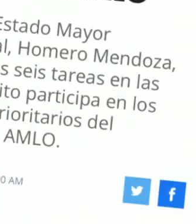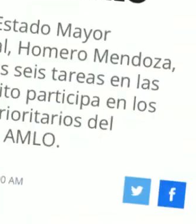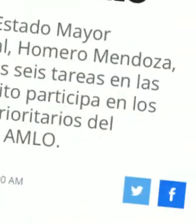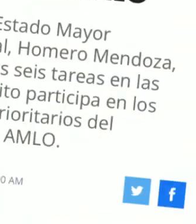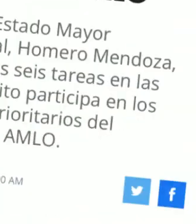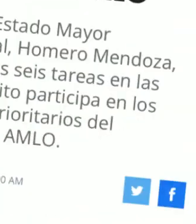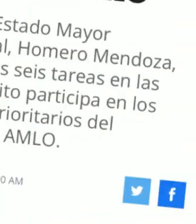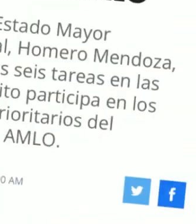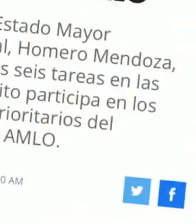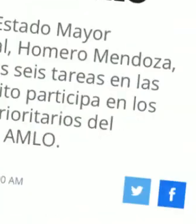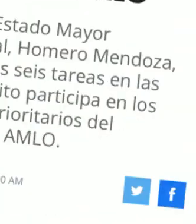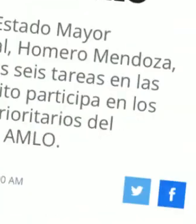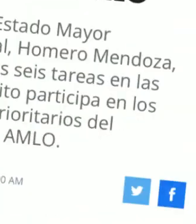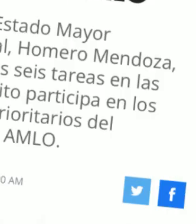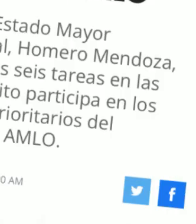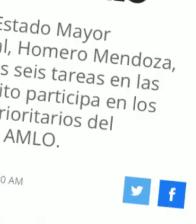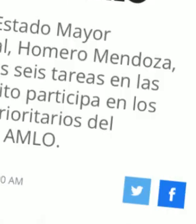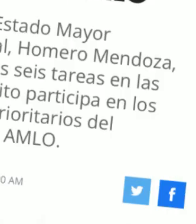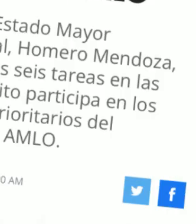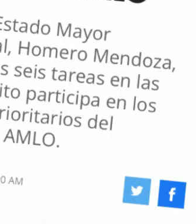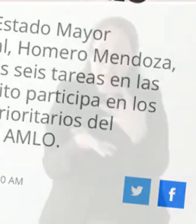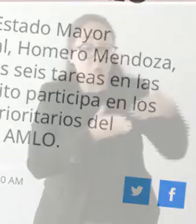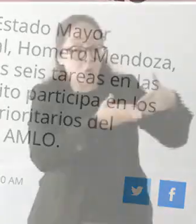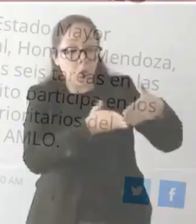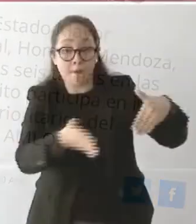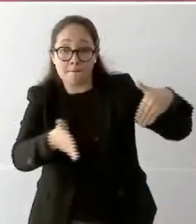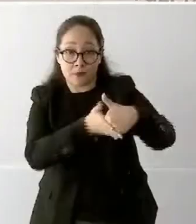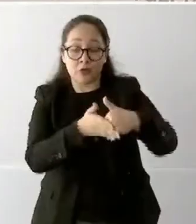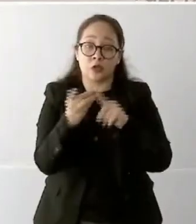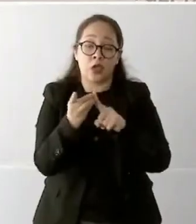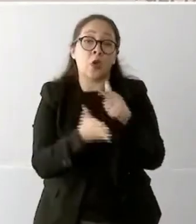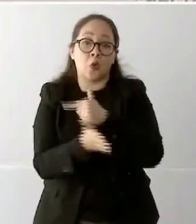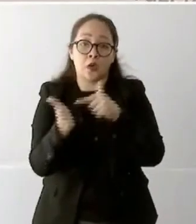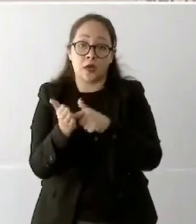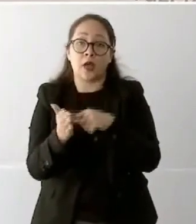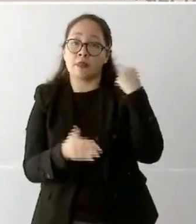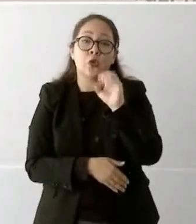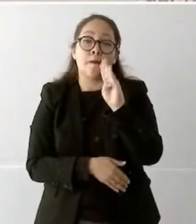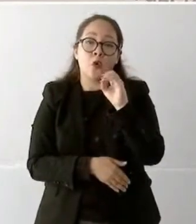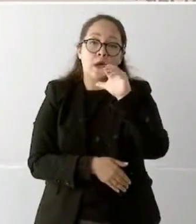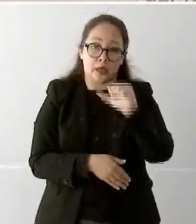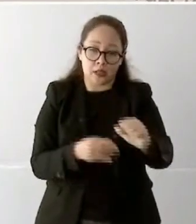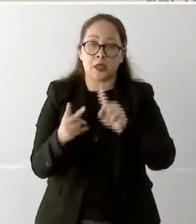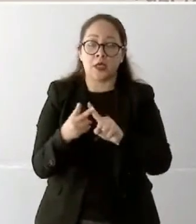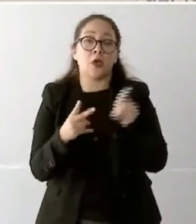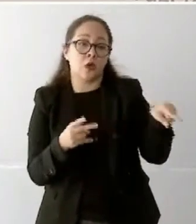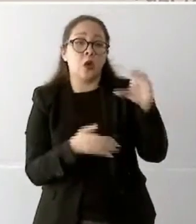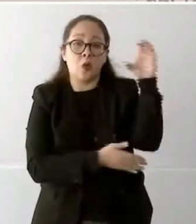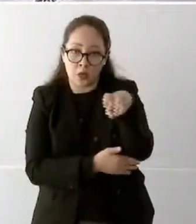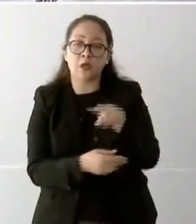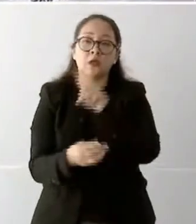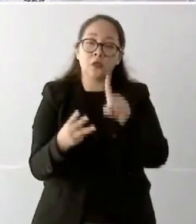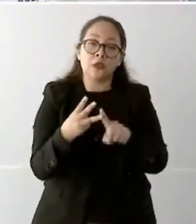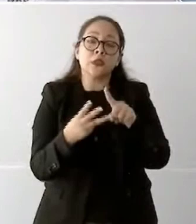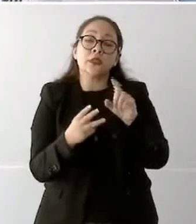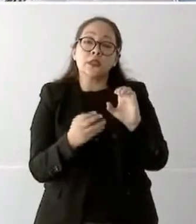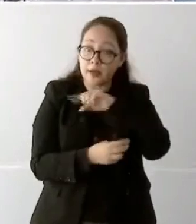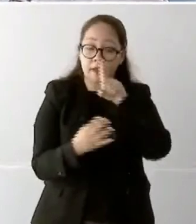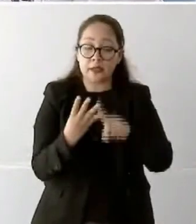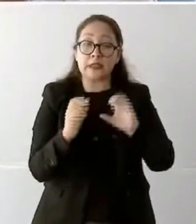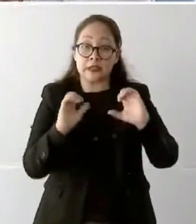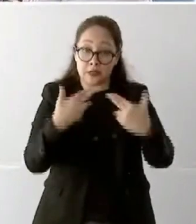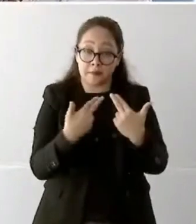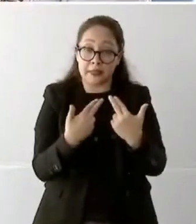estamos hablando de más de mil kilómetros de ferrocarriles, los puertos de Dos Bocas, el puerto de Coatzacoalcos, el puerto de Salina Cruz, el puerto de